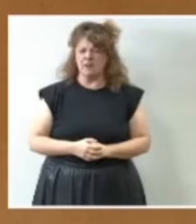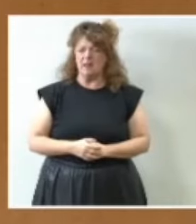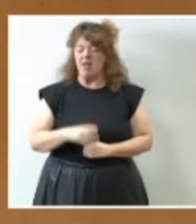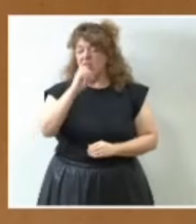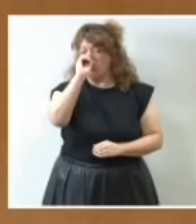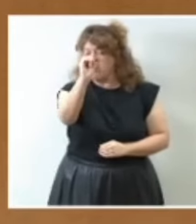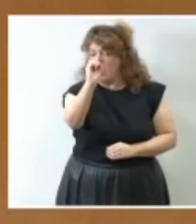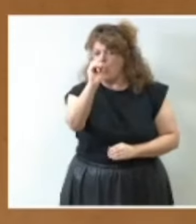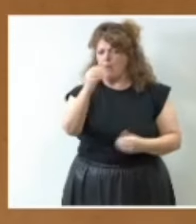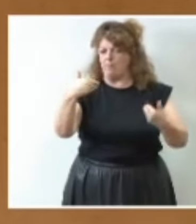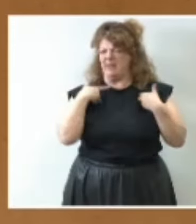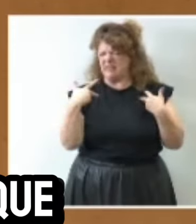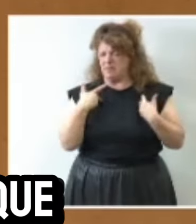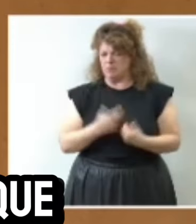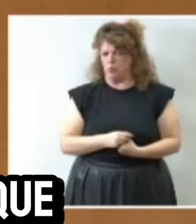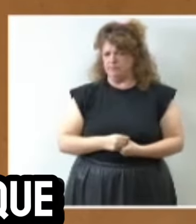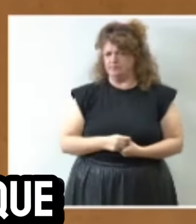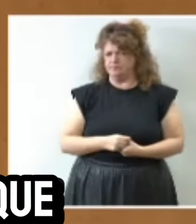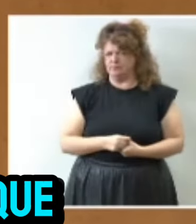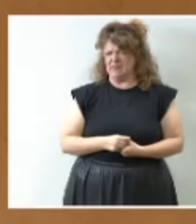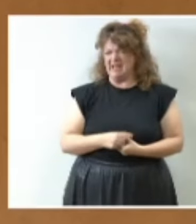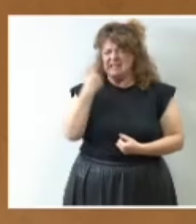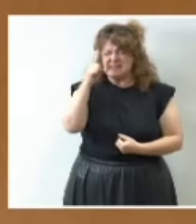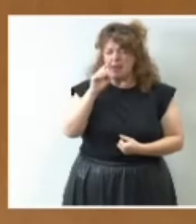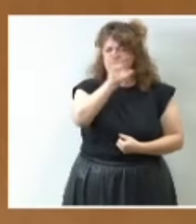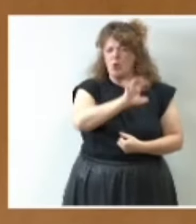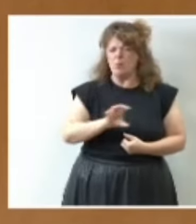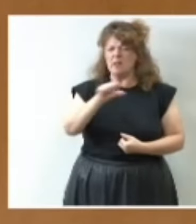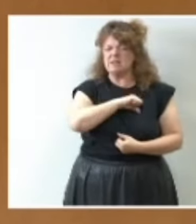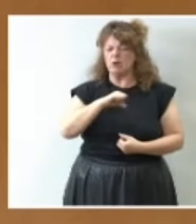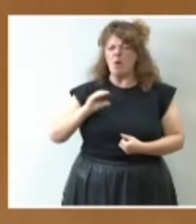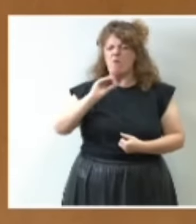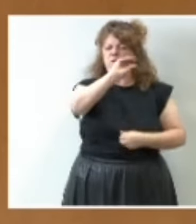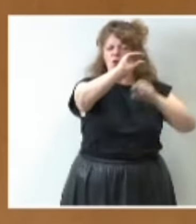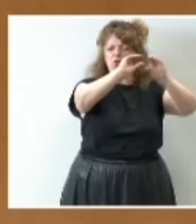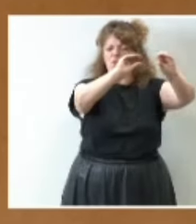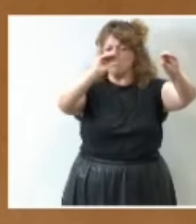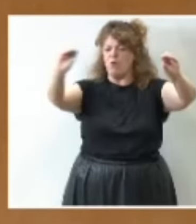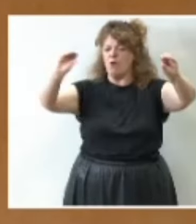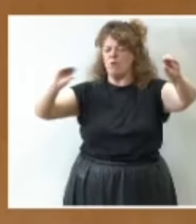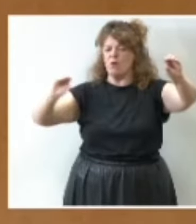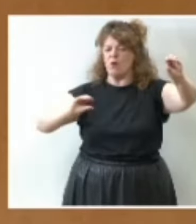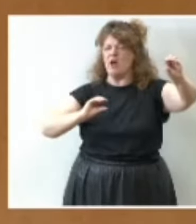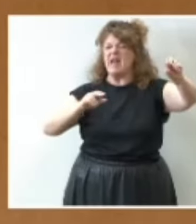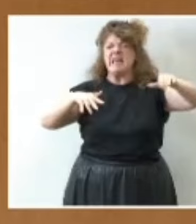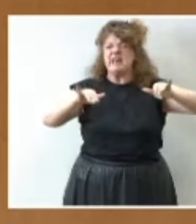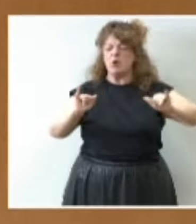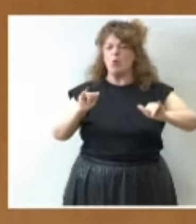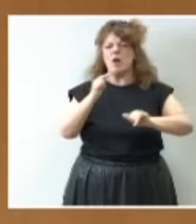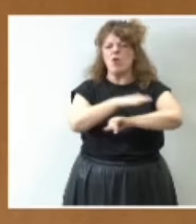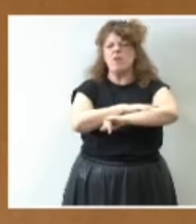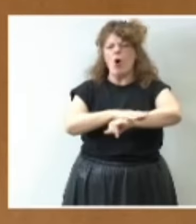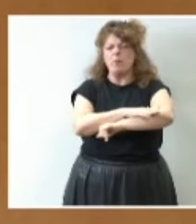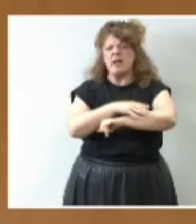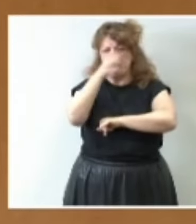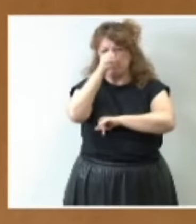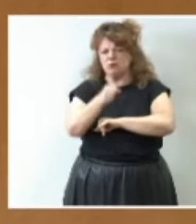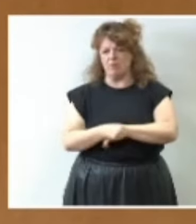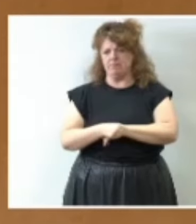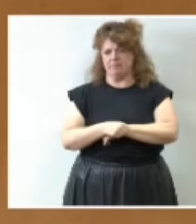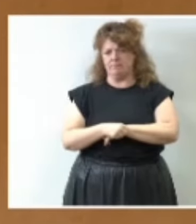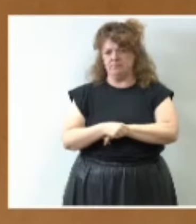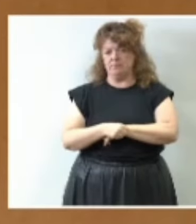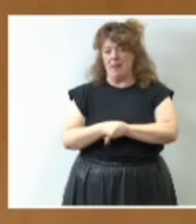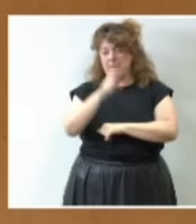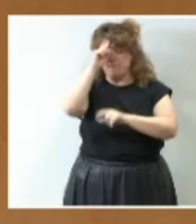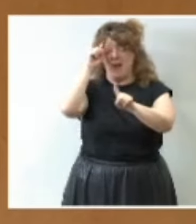sabe cuáles son las comunidades autónomas que más fondos reciben pues ninguna donde gobierna el Partido Socialista en primer lugar